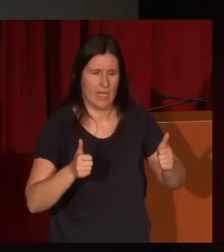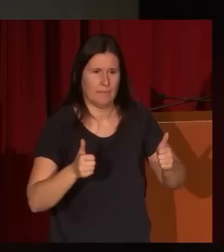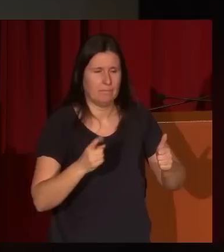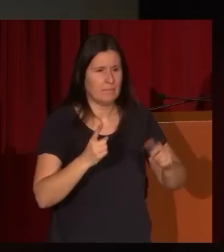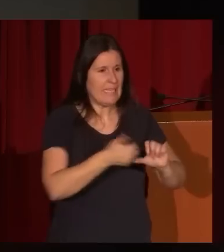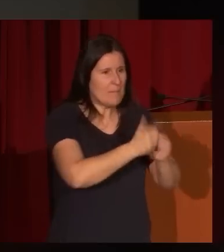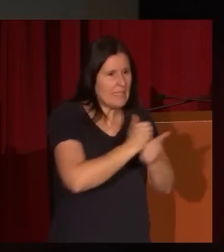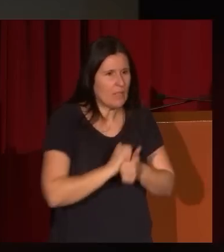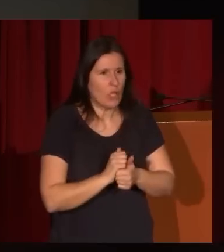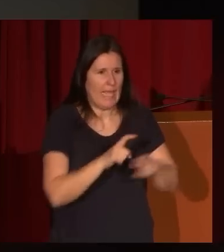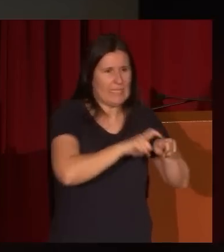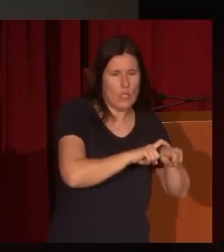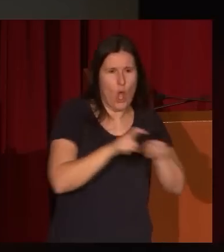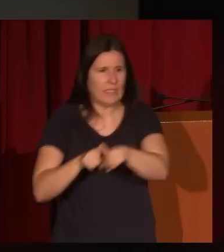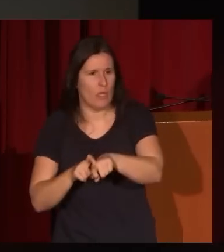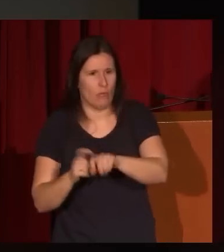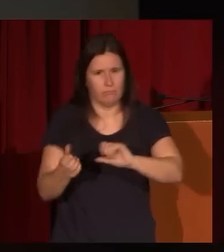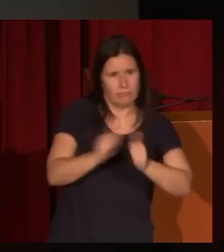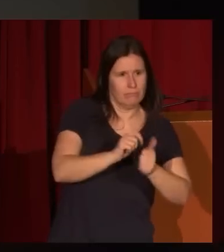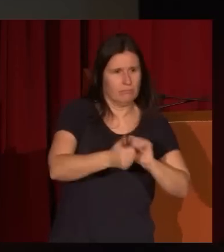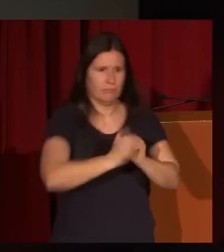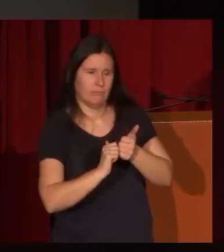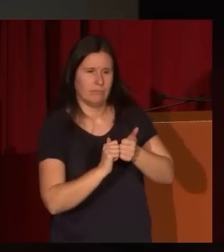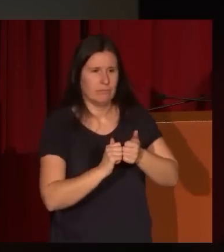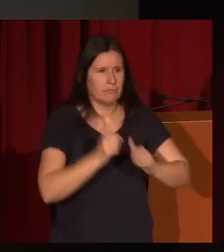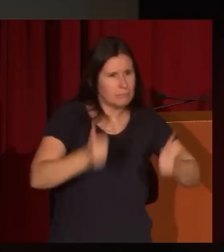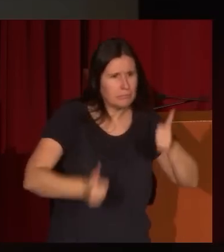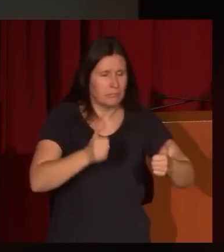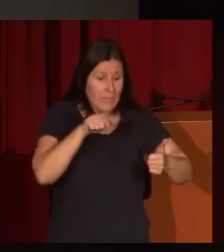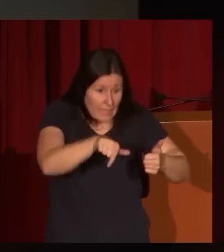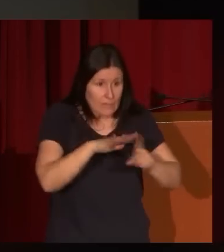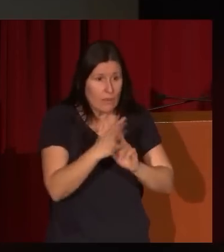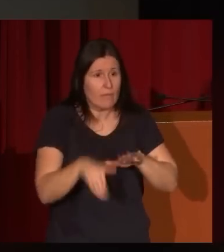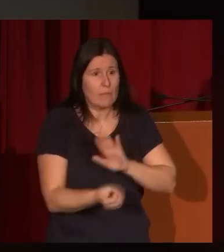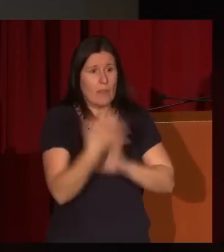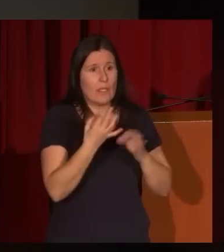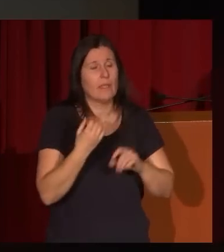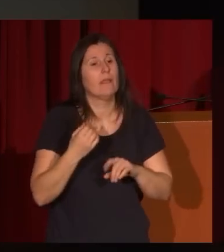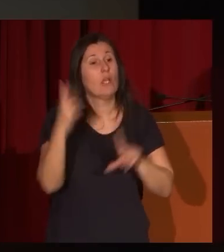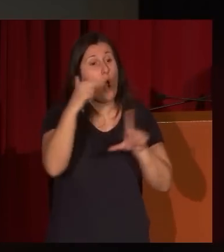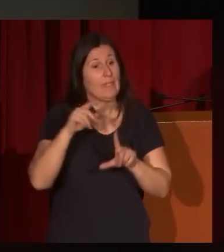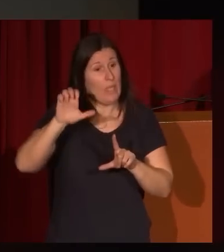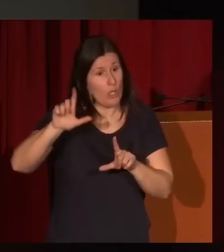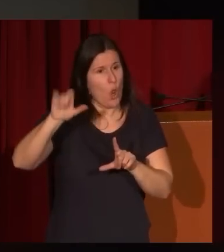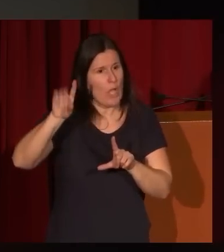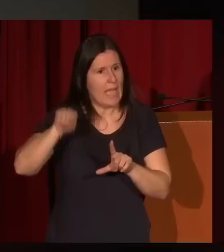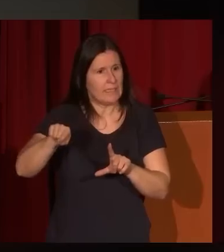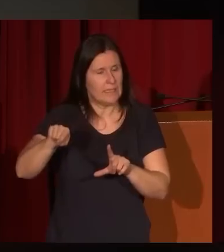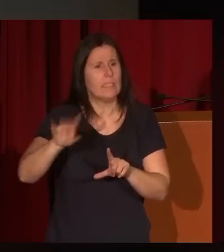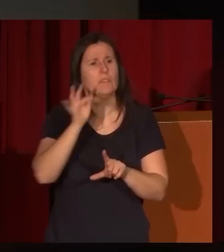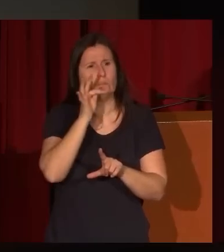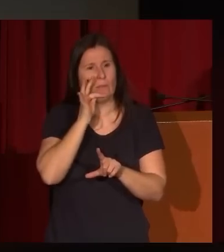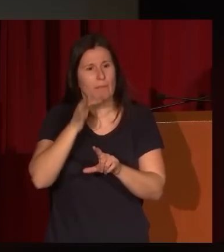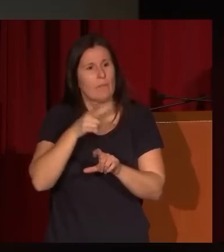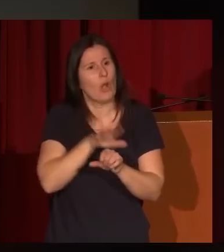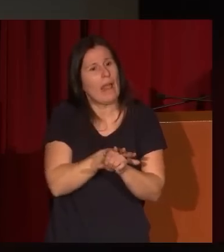mutuos y que, en ese sentido, ¿qué ha provocado eso? Que muchas obras de Eugenio Lucas que siguen la